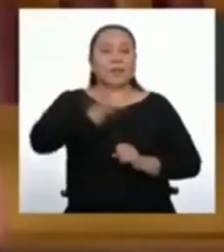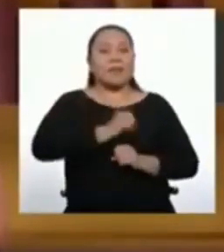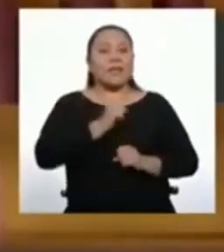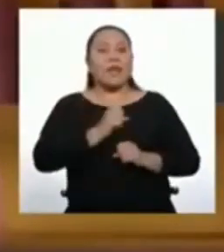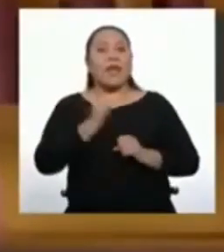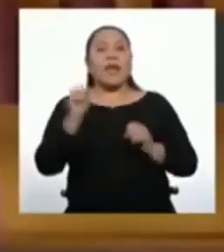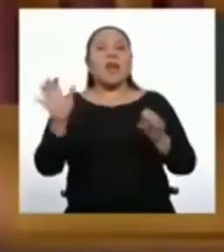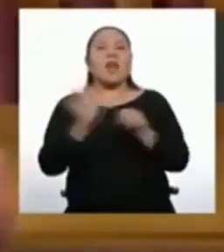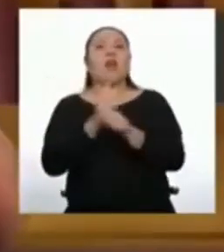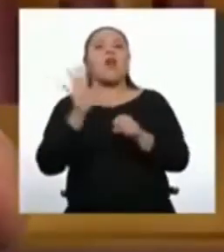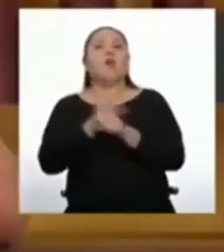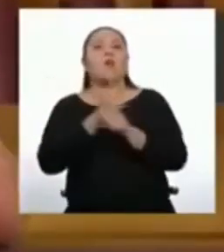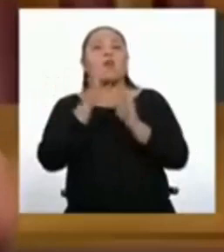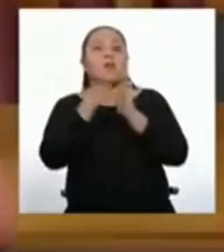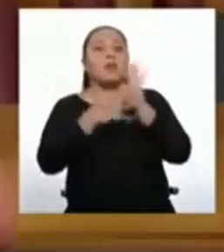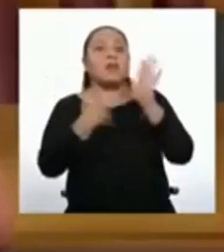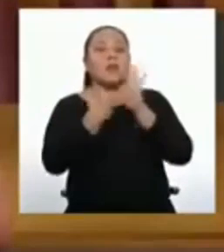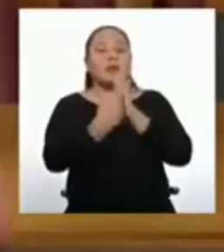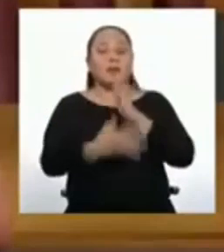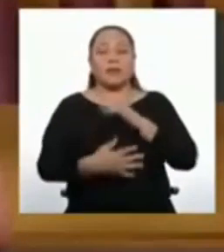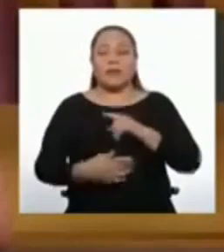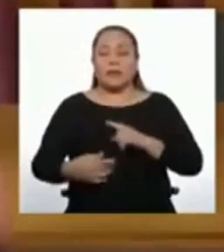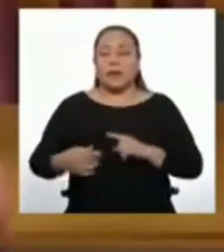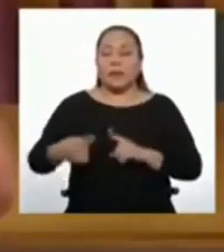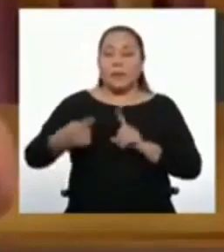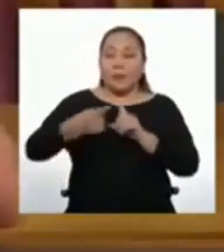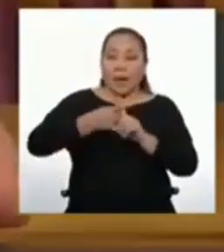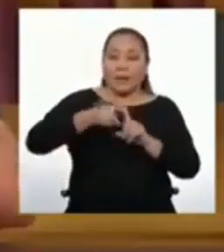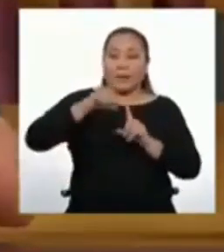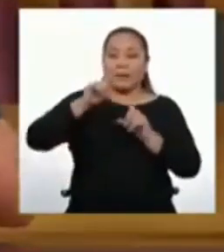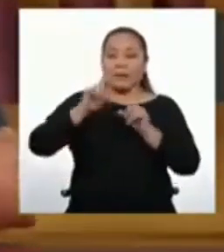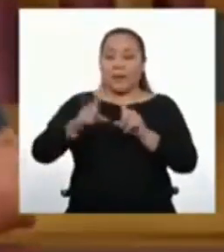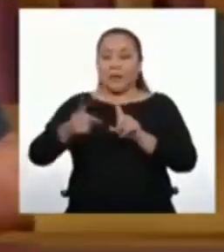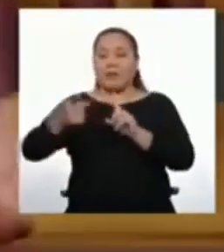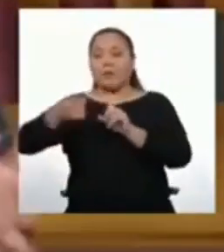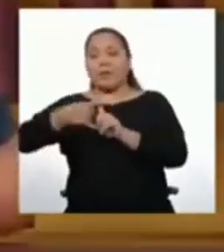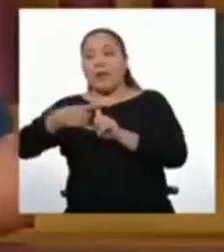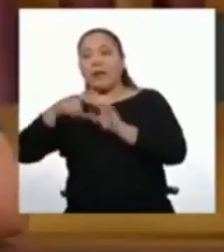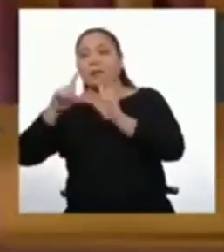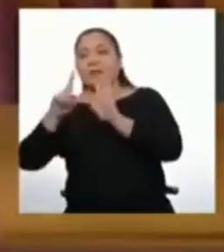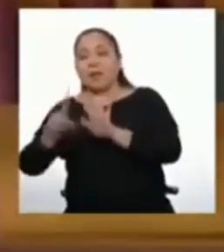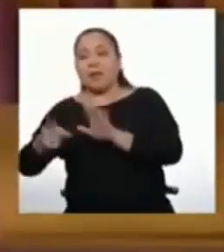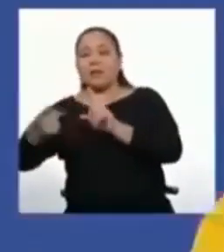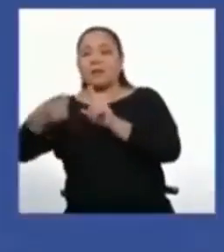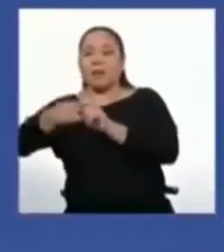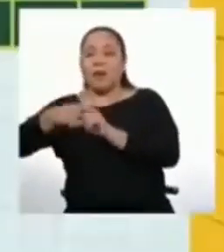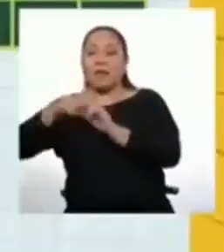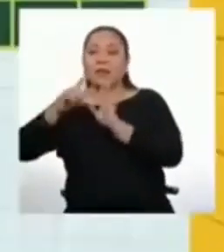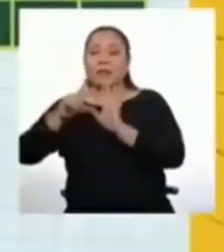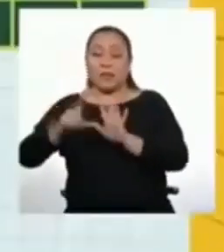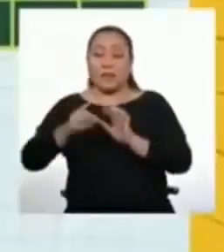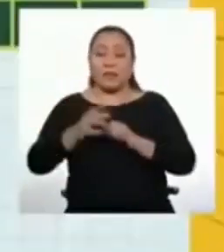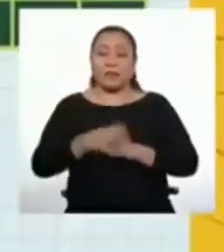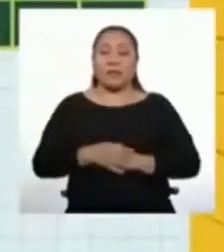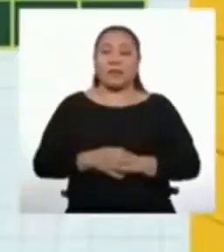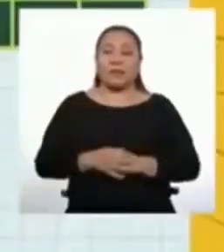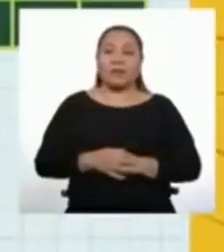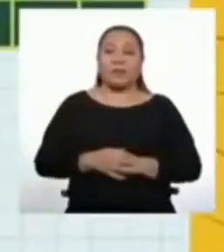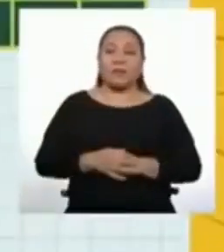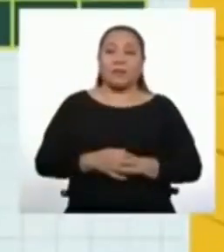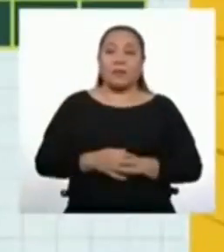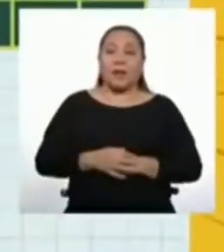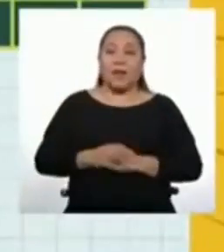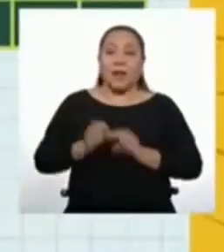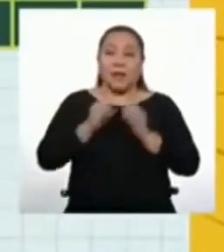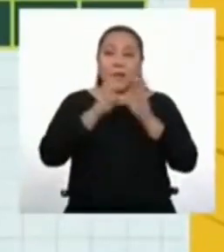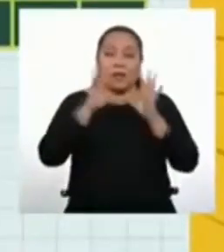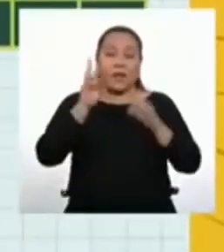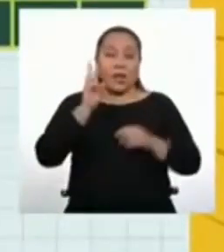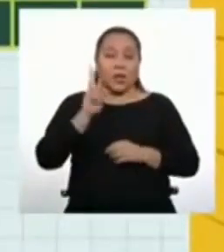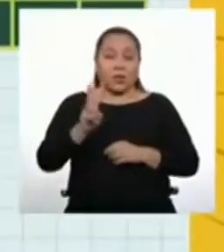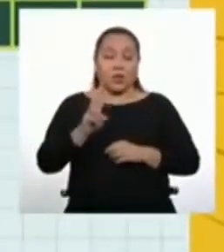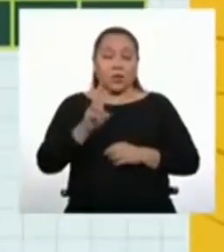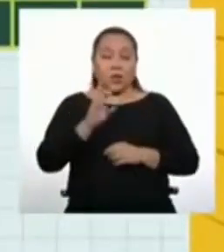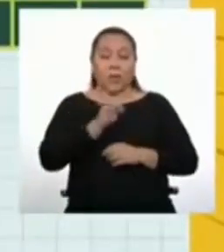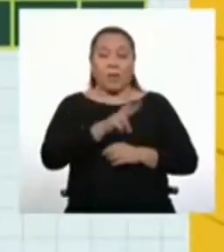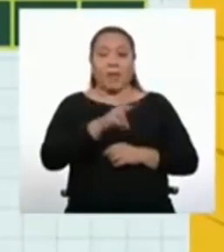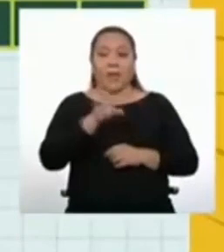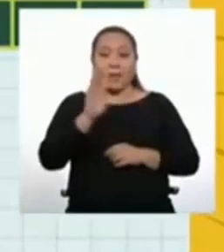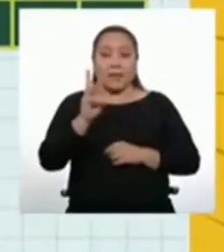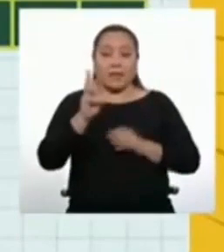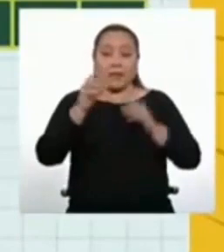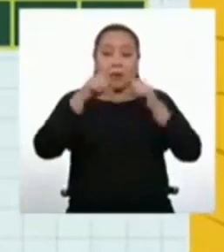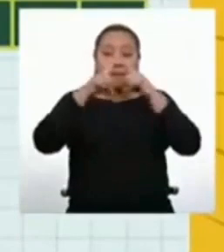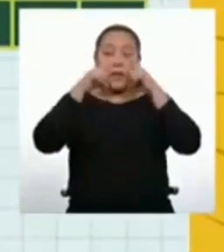llenar la tabla sumando 6 mascarillas nuevas cada día de producción. Si el día 2 se confeccionaron 26